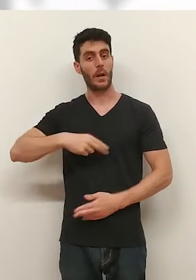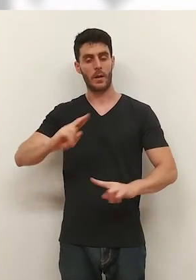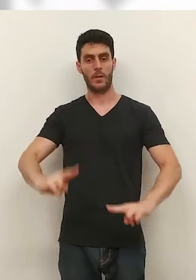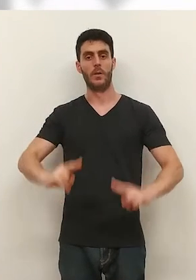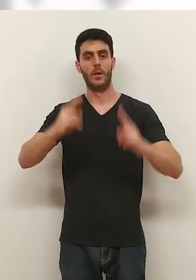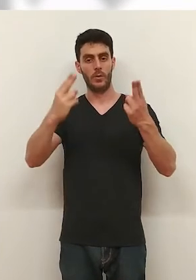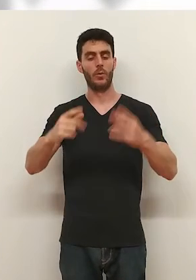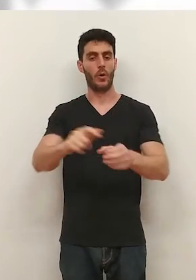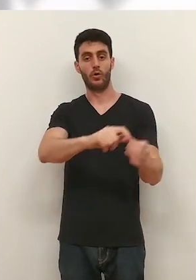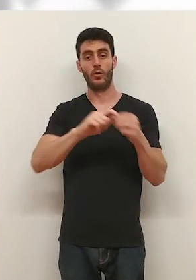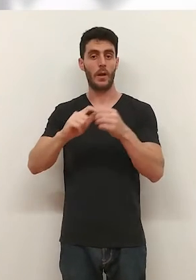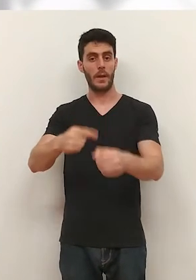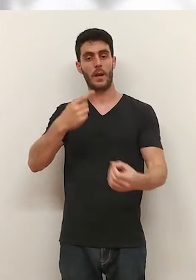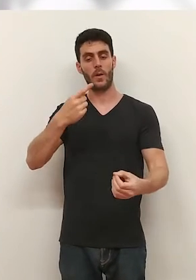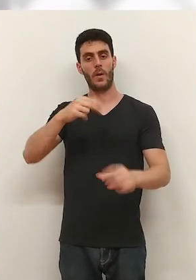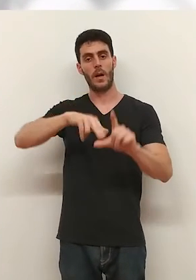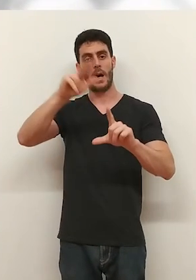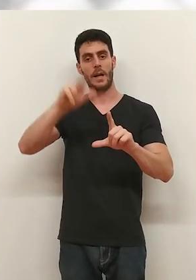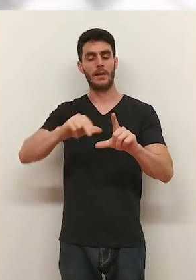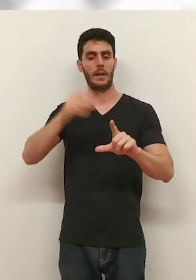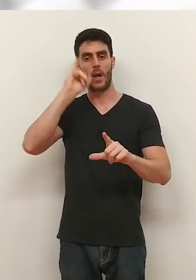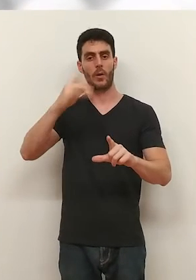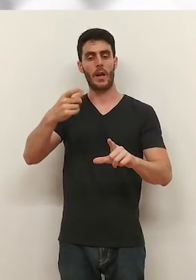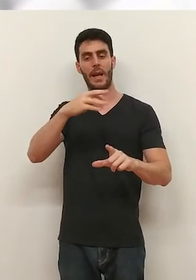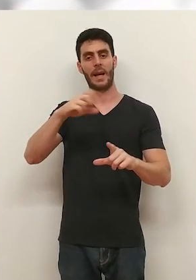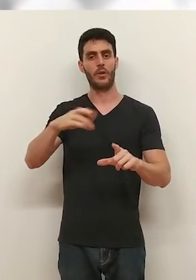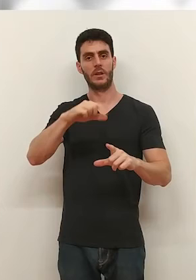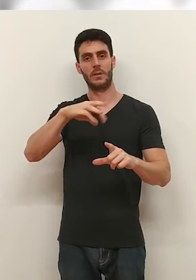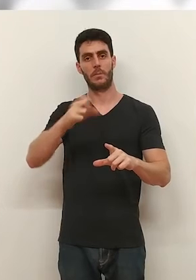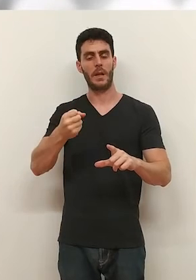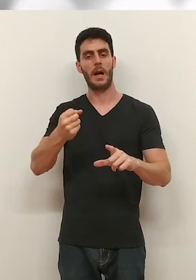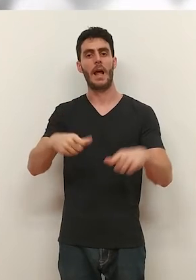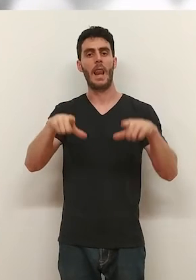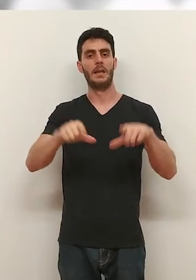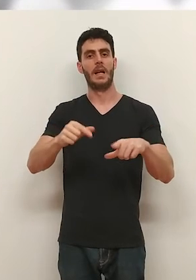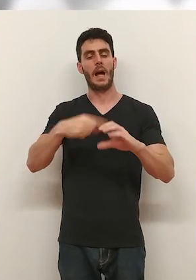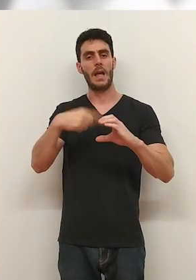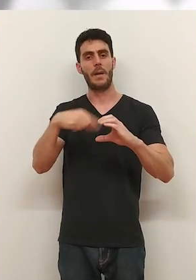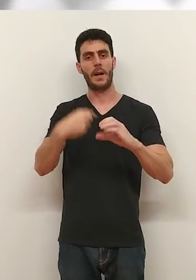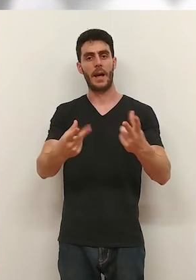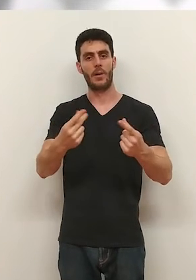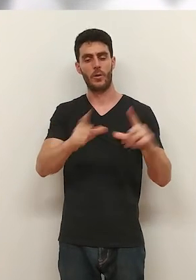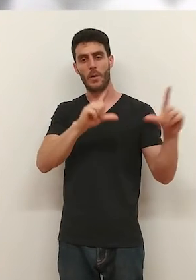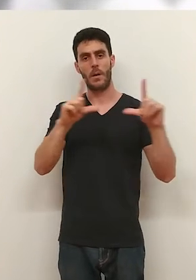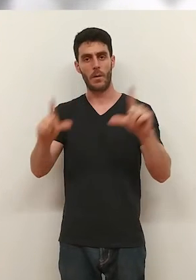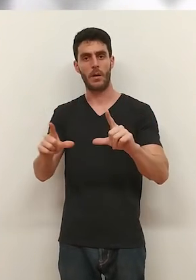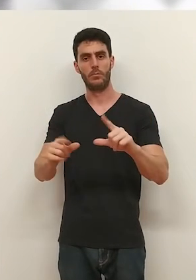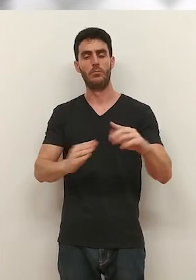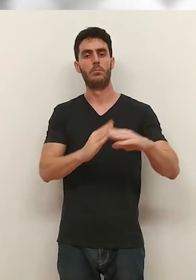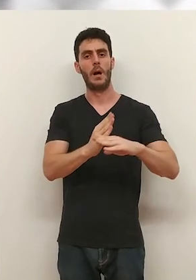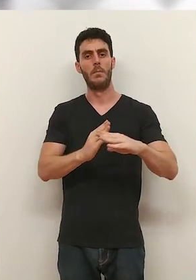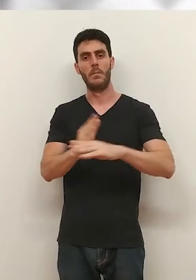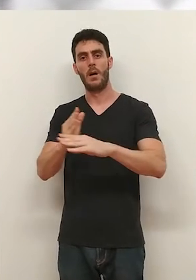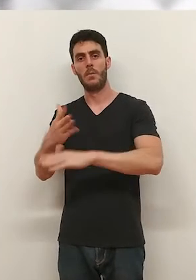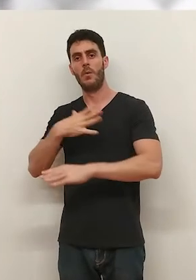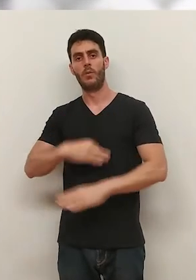con Arte por Ucrania. Es el título de la muestra solidaria que el artista riojano Alejandro Espiga expone en la Sala Ibercaja de Logroño. Un recorrido en el